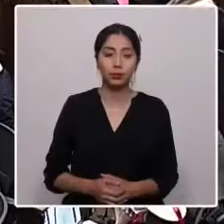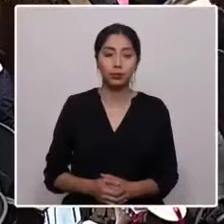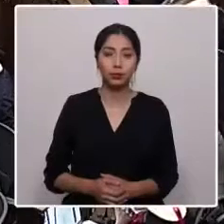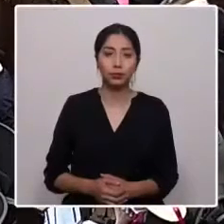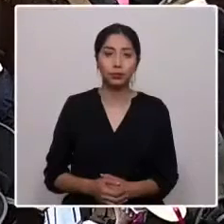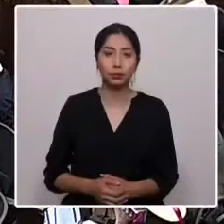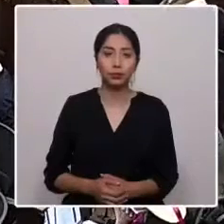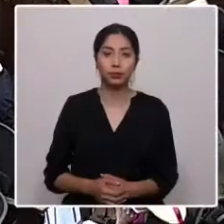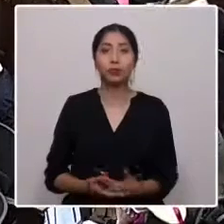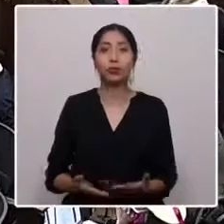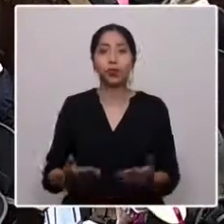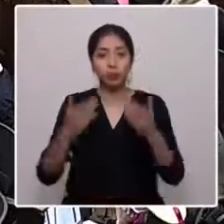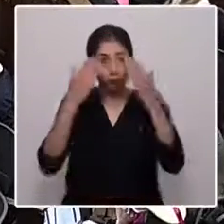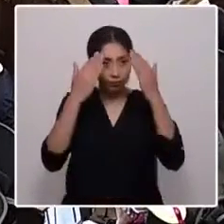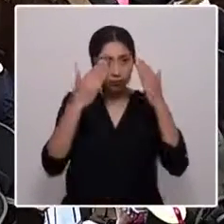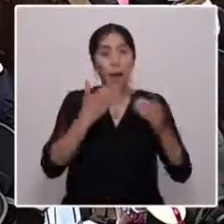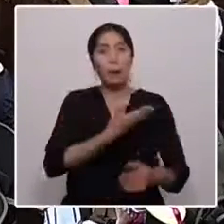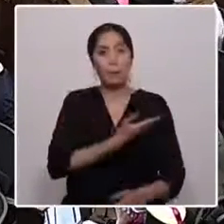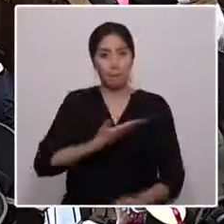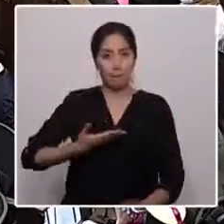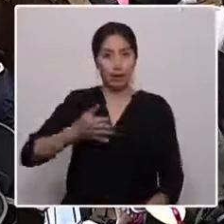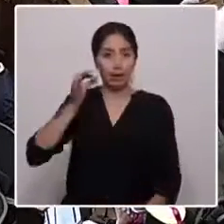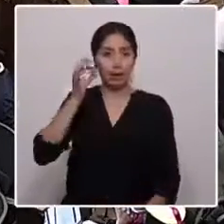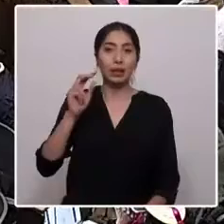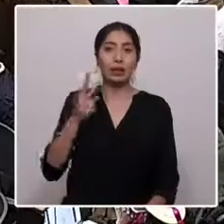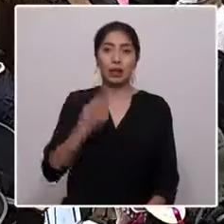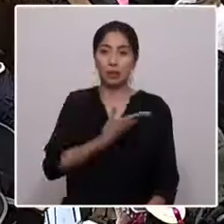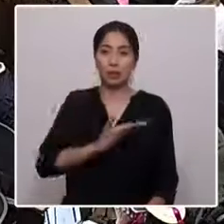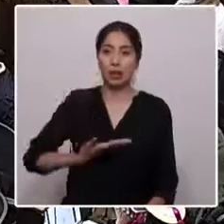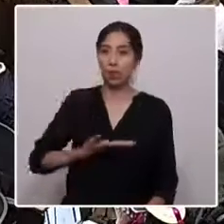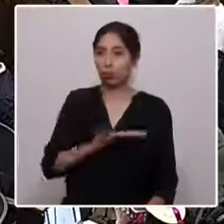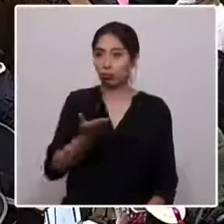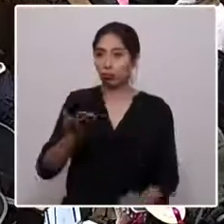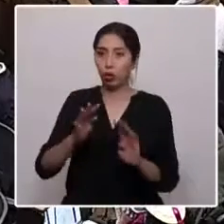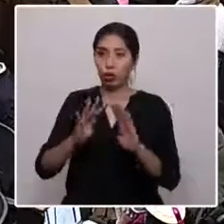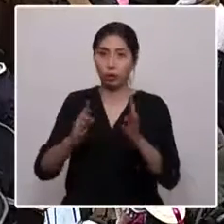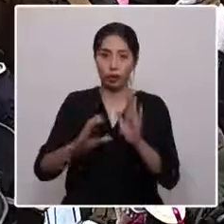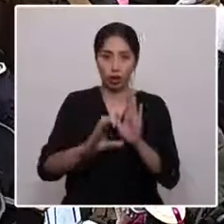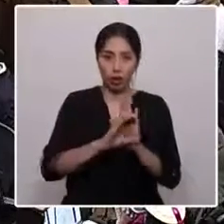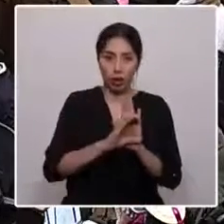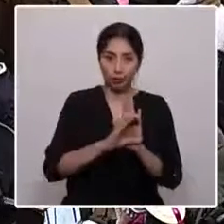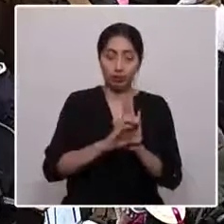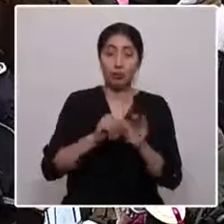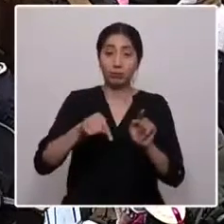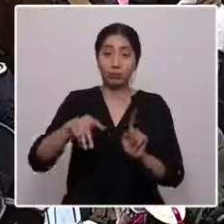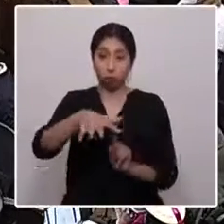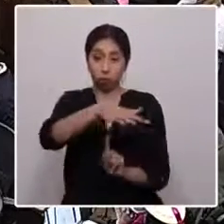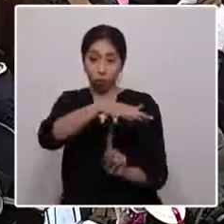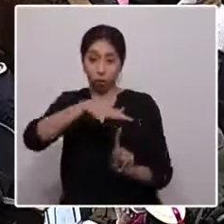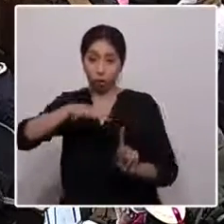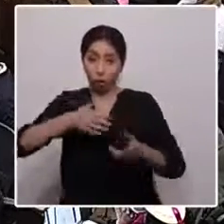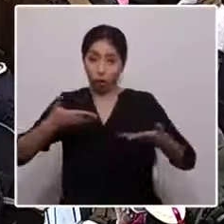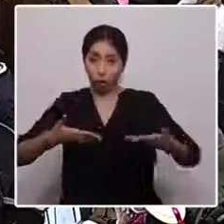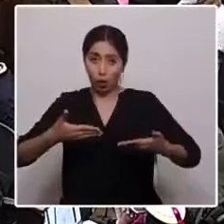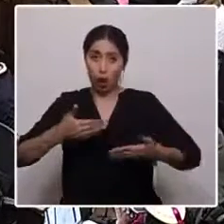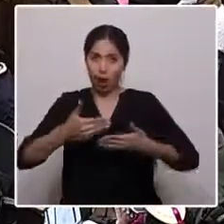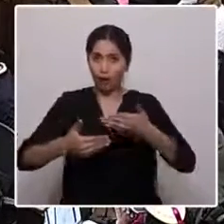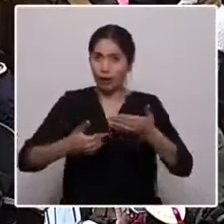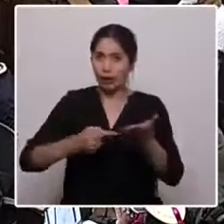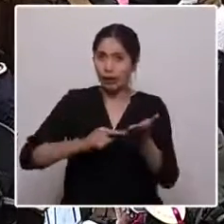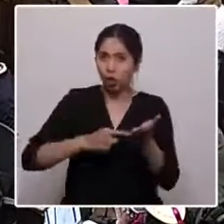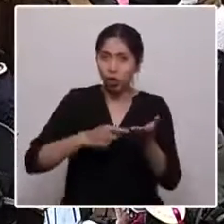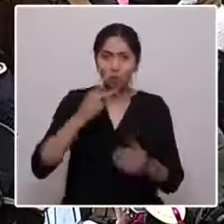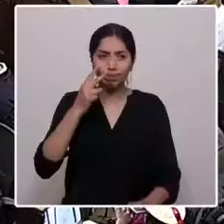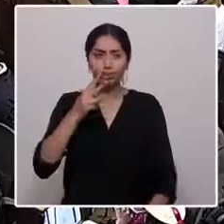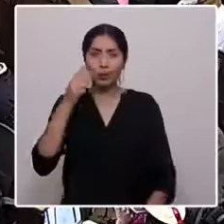Estimada señora presidenta, señor vicepresidente y convencionales. En un contexto actual de avance tecnológico veo con preocupación